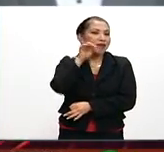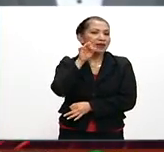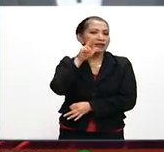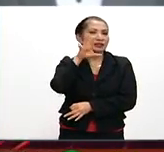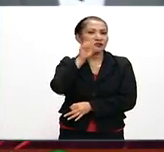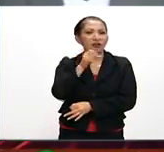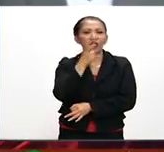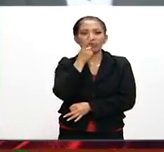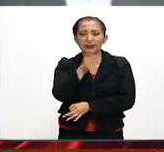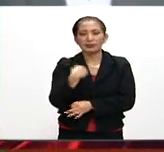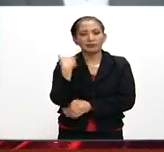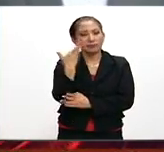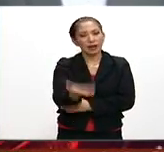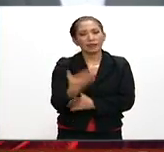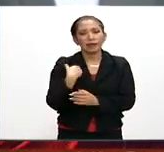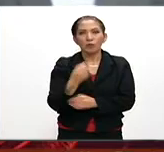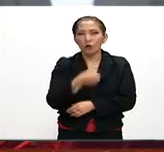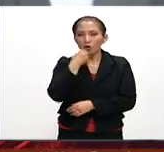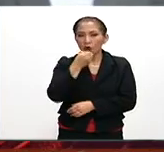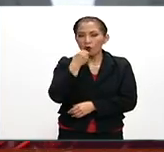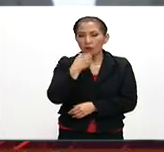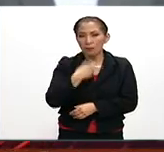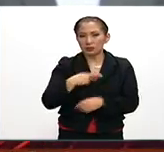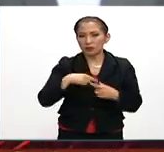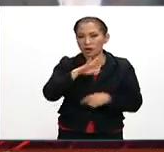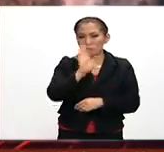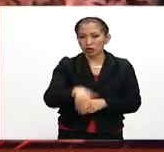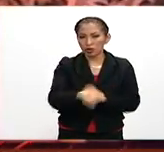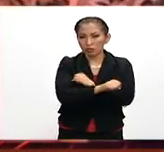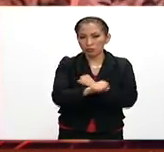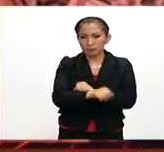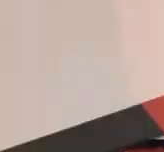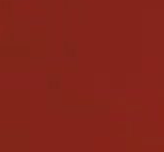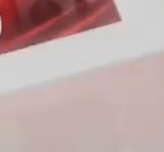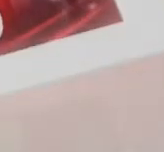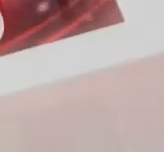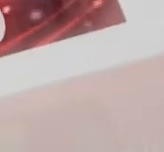también pidió por las víctimas de este atentado terrorista.